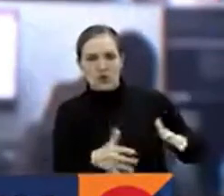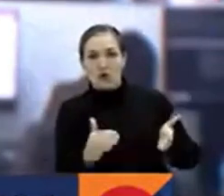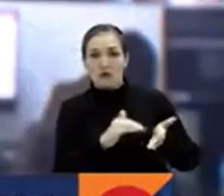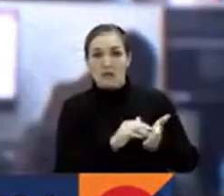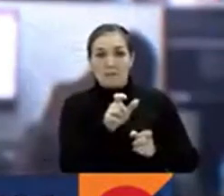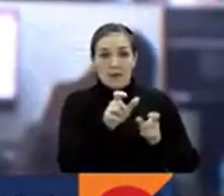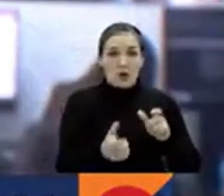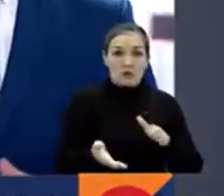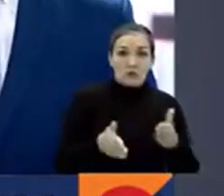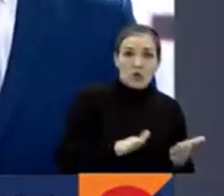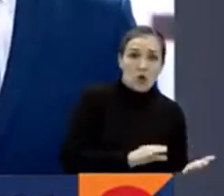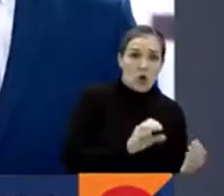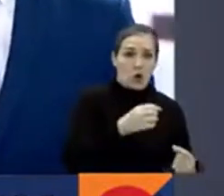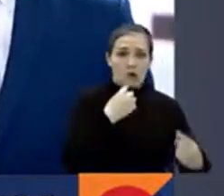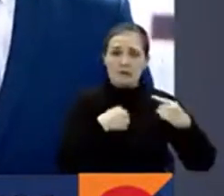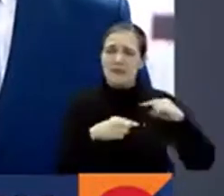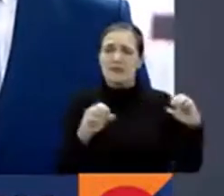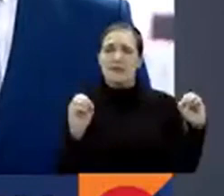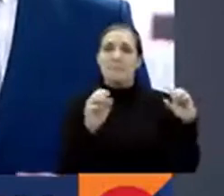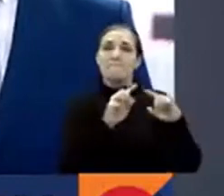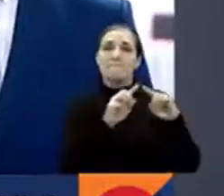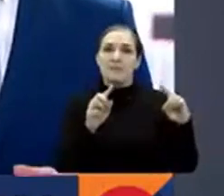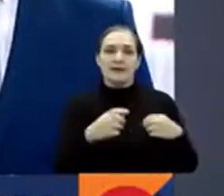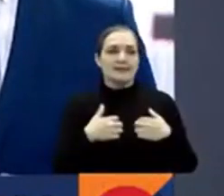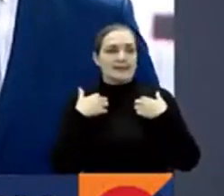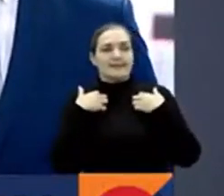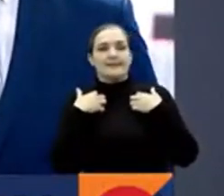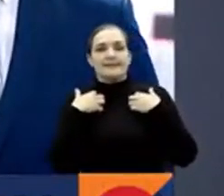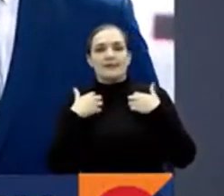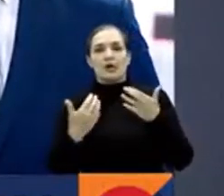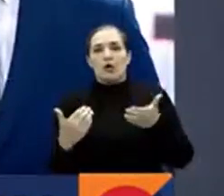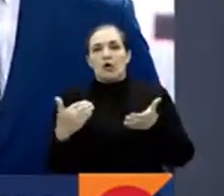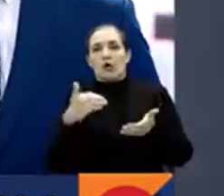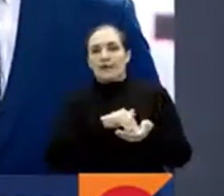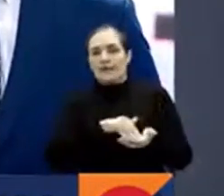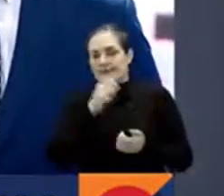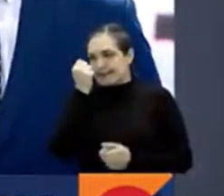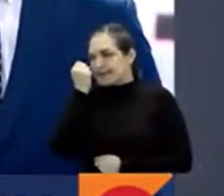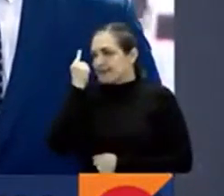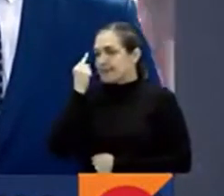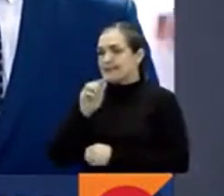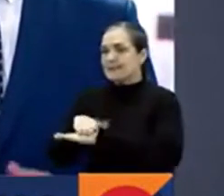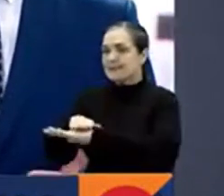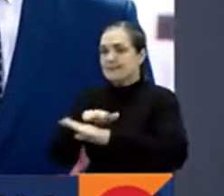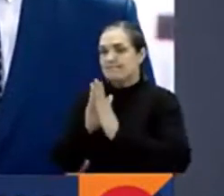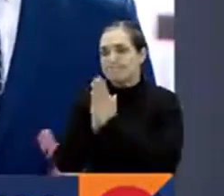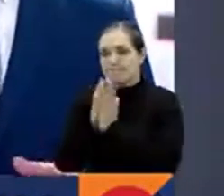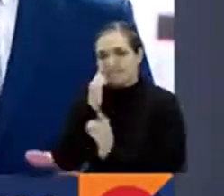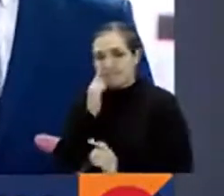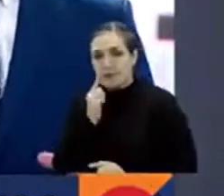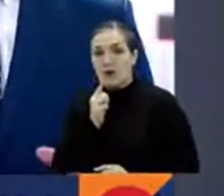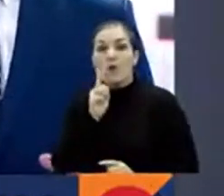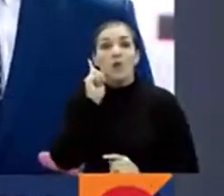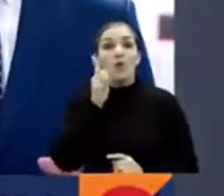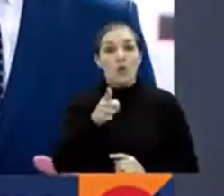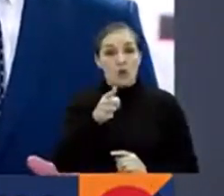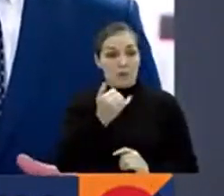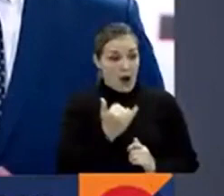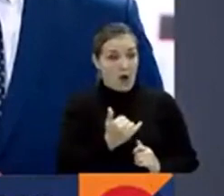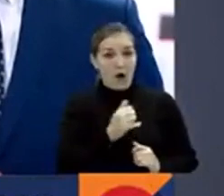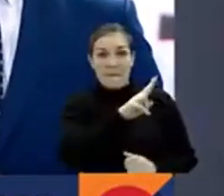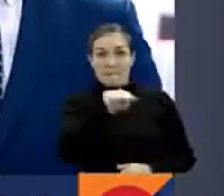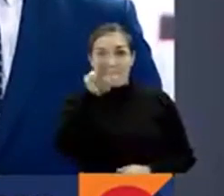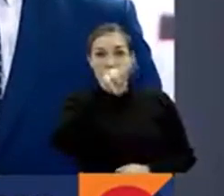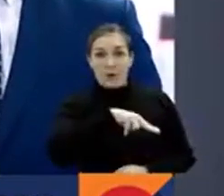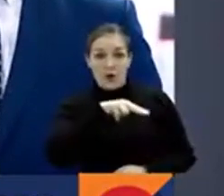víctimas o afectaciones que lamentar, sí generó un llamado por parte de las autoridades a los ciudadanos, ya que a pesar de estar restringido